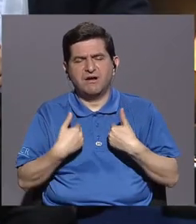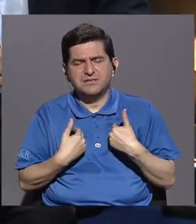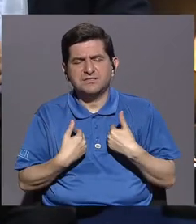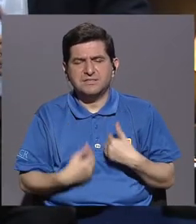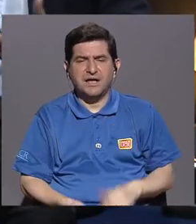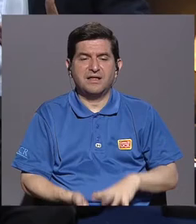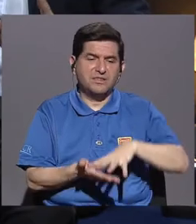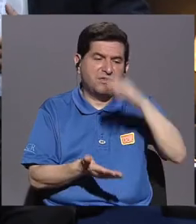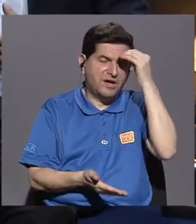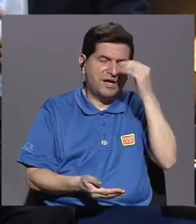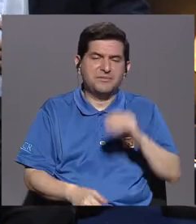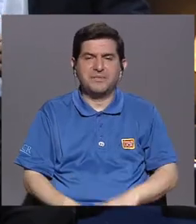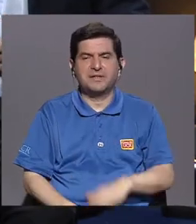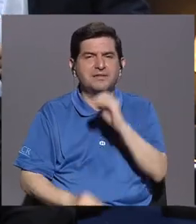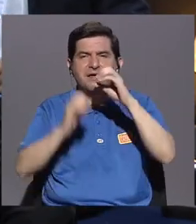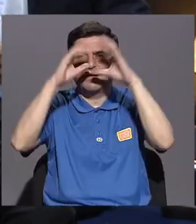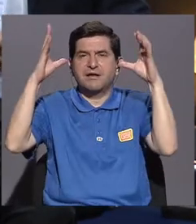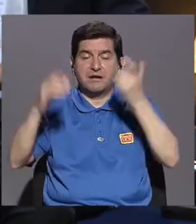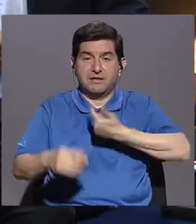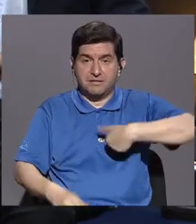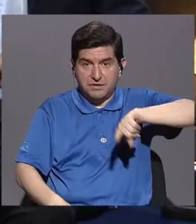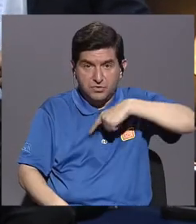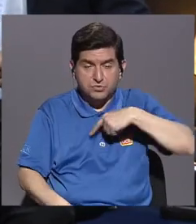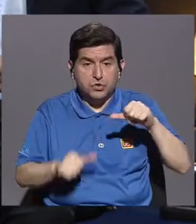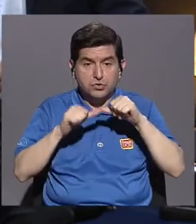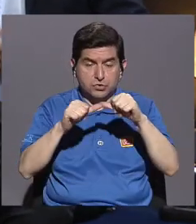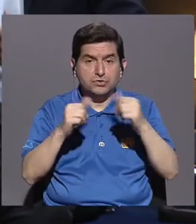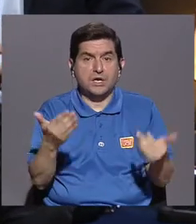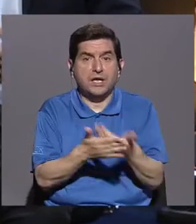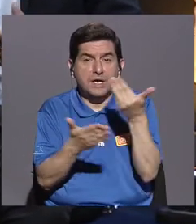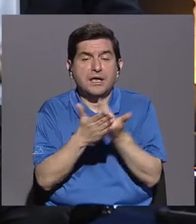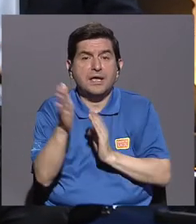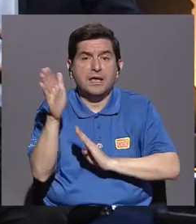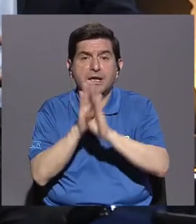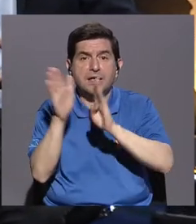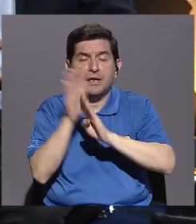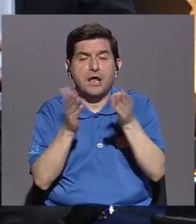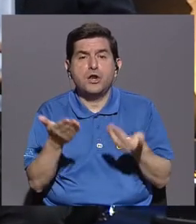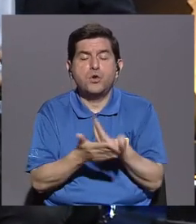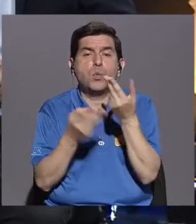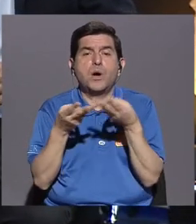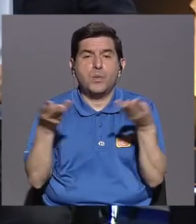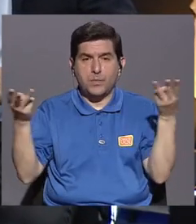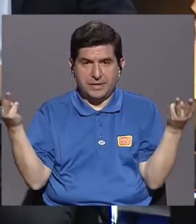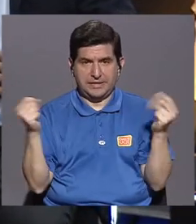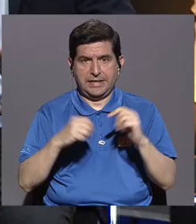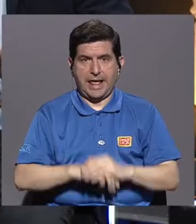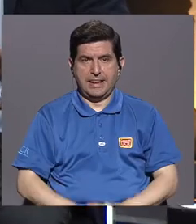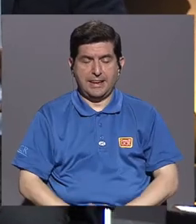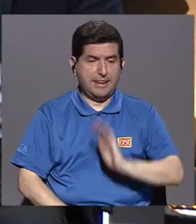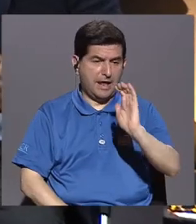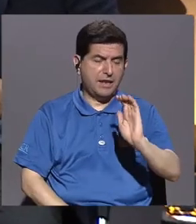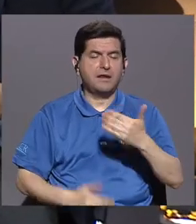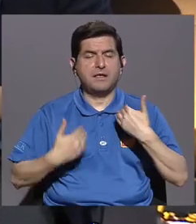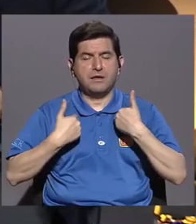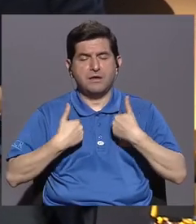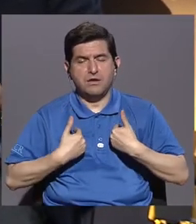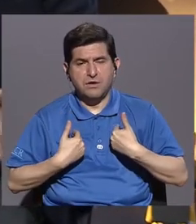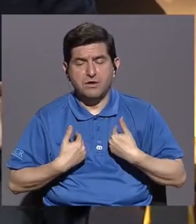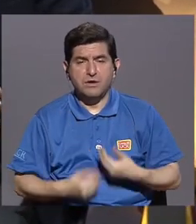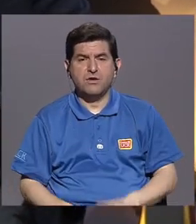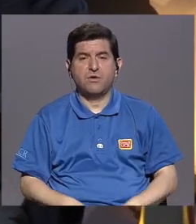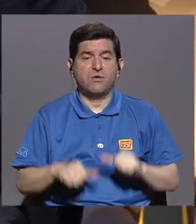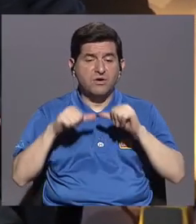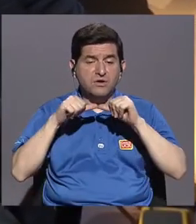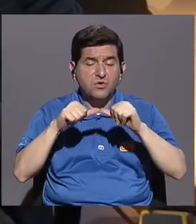de imaginar? Claro, desde el lado nuestro, seguir innovando y desarrollando nuevos materiales, porque el niño se cansa en la medida que